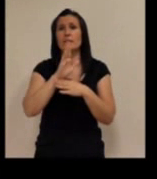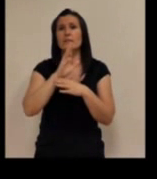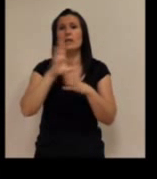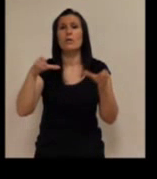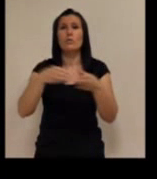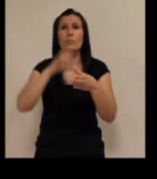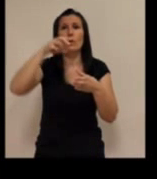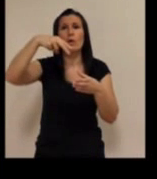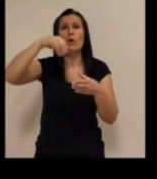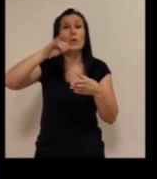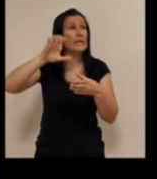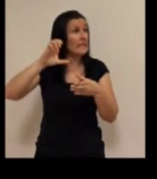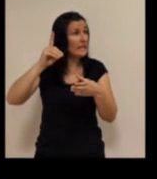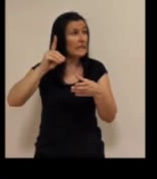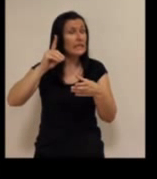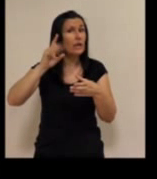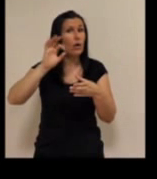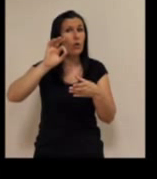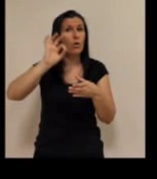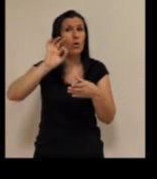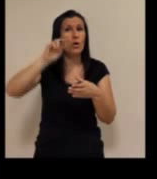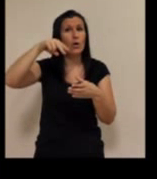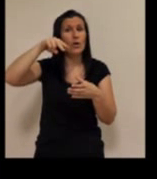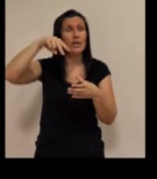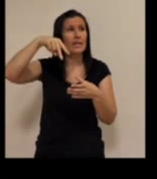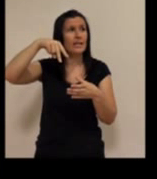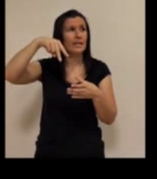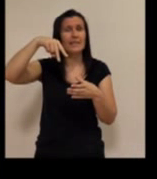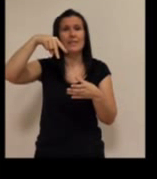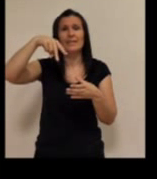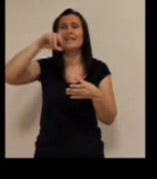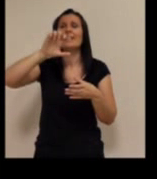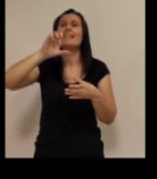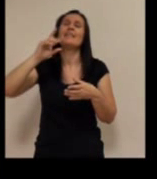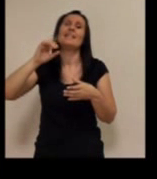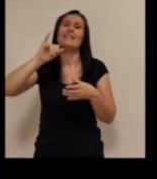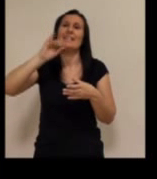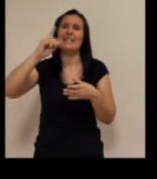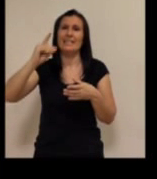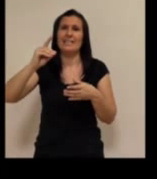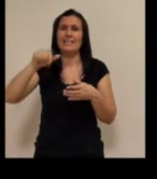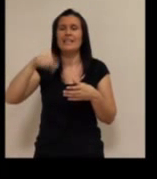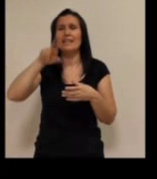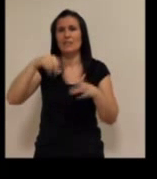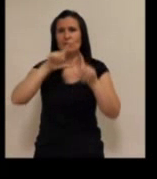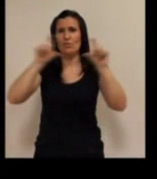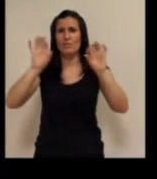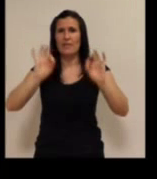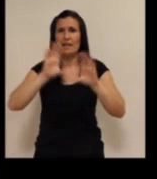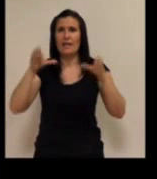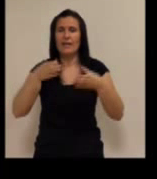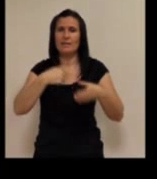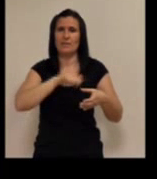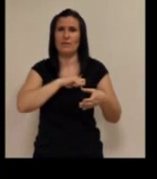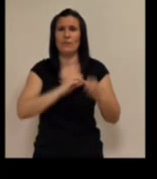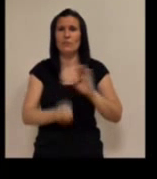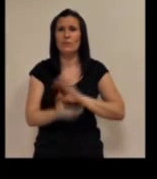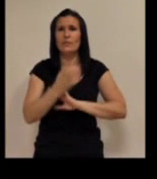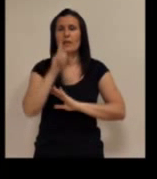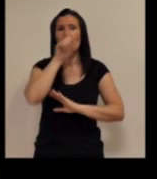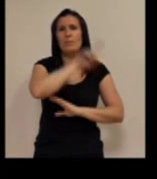NIT. ¿Cómo os decís? NIT, ¿no? Grupo NIT. Grupo NIT es una compañía española fundada en